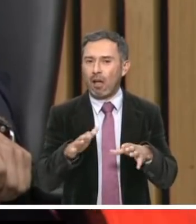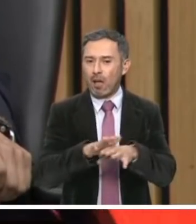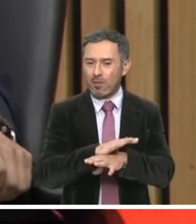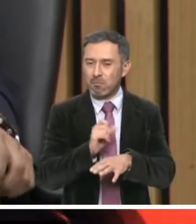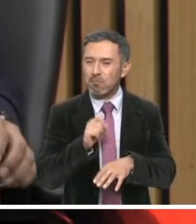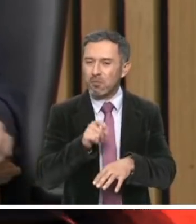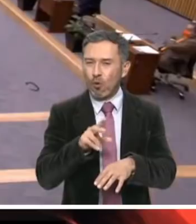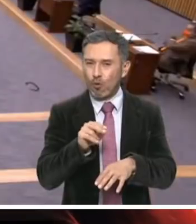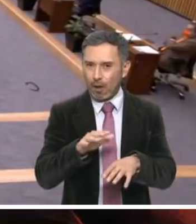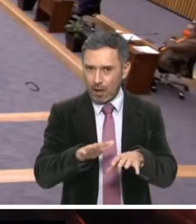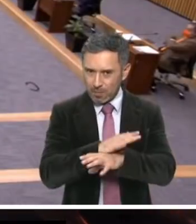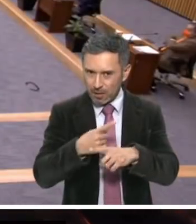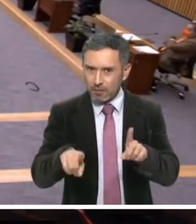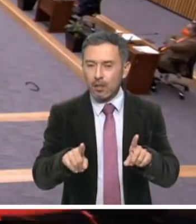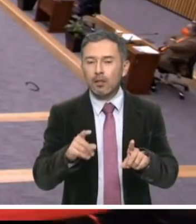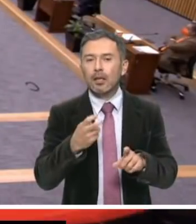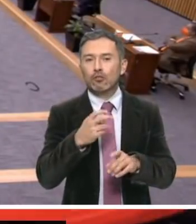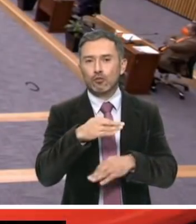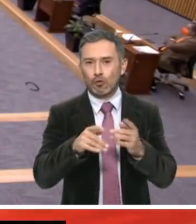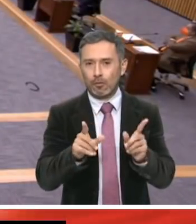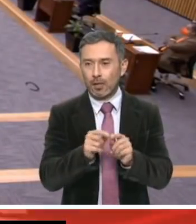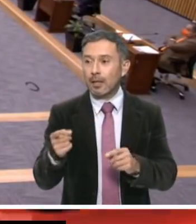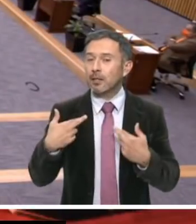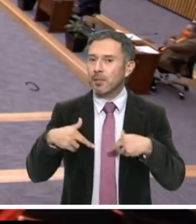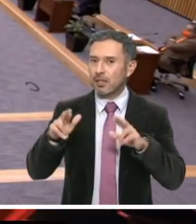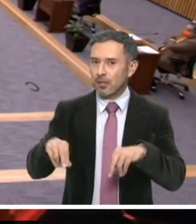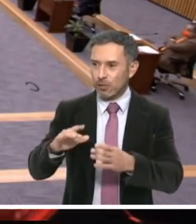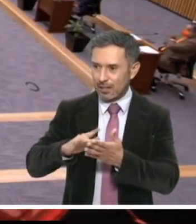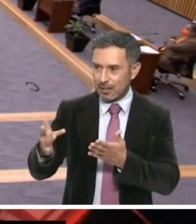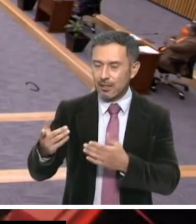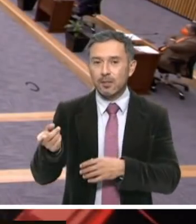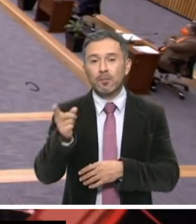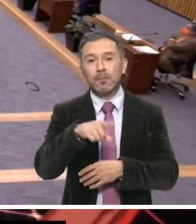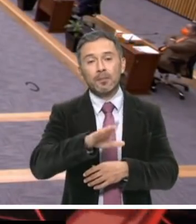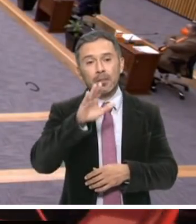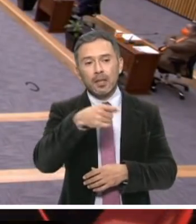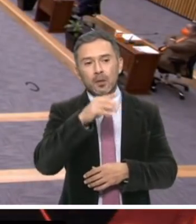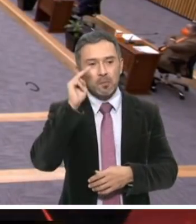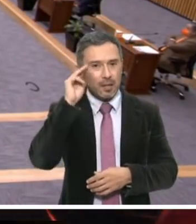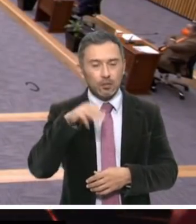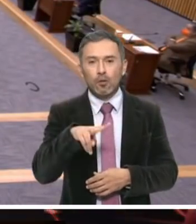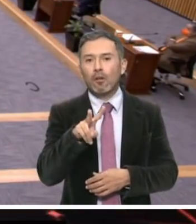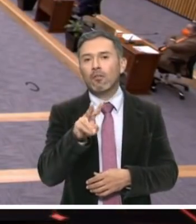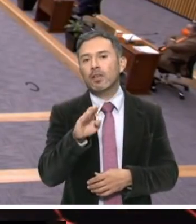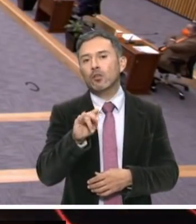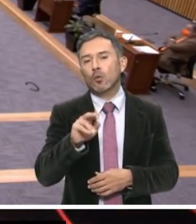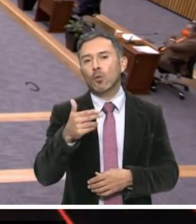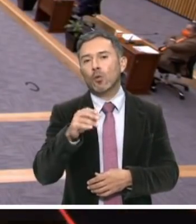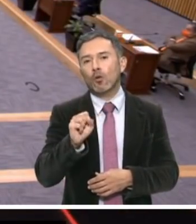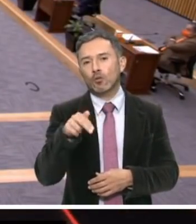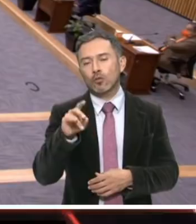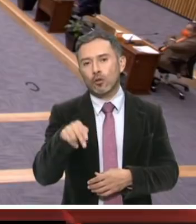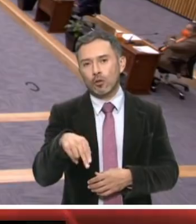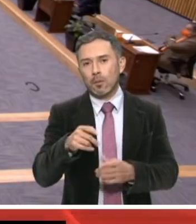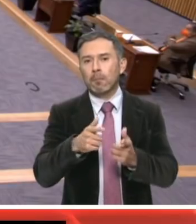señor presidente. Muchas gracias, señor representante. Me ha pedido la palabra el maestro Víctor Hugo Sondón, representante del Partido